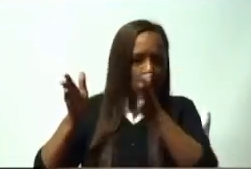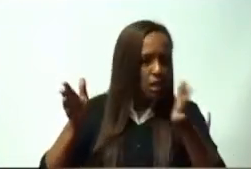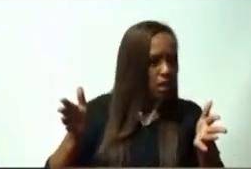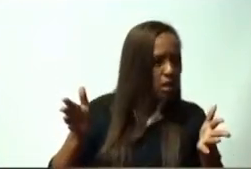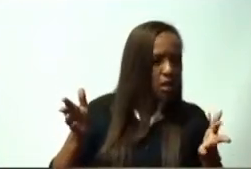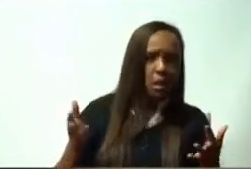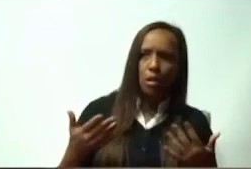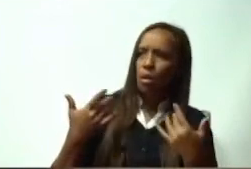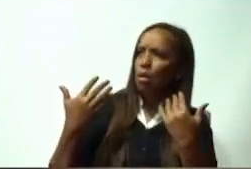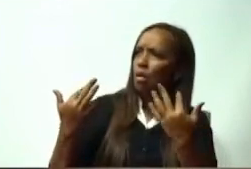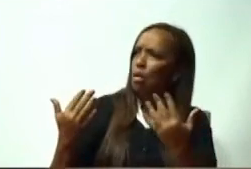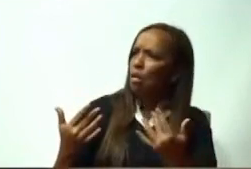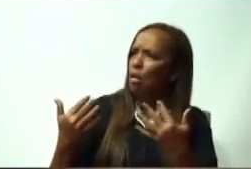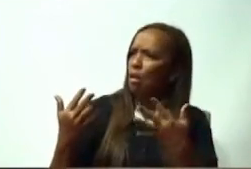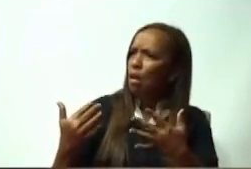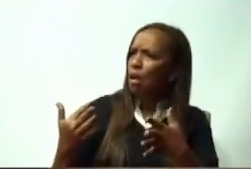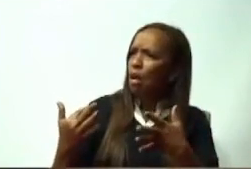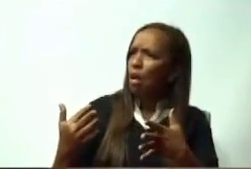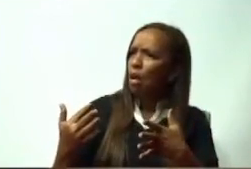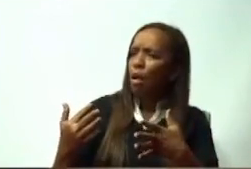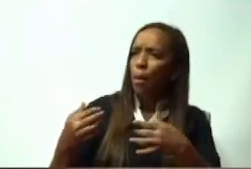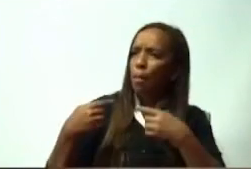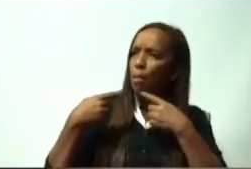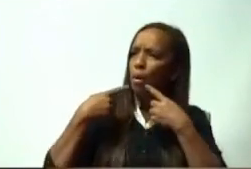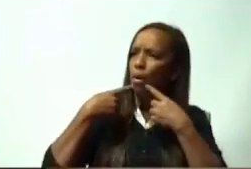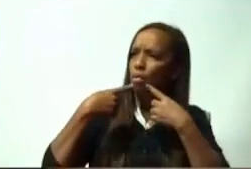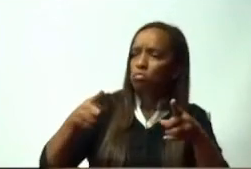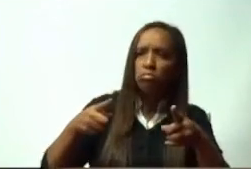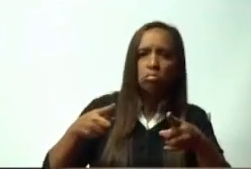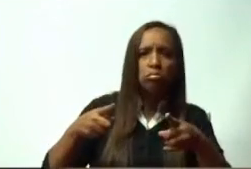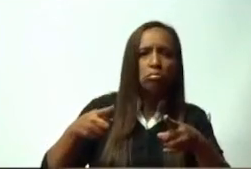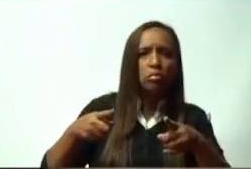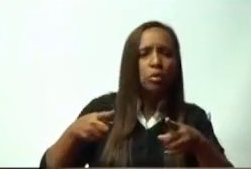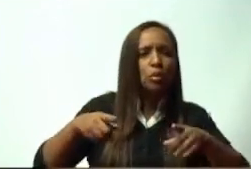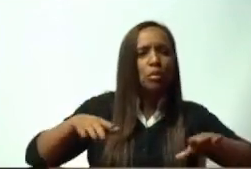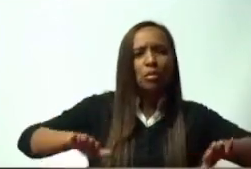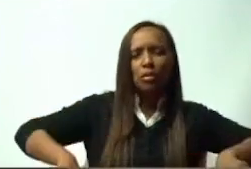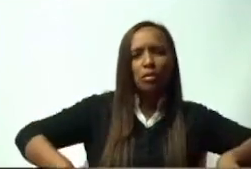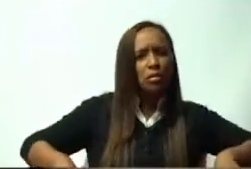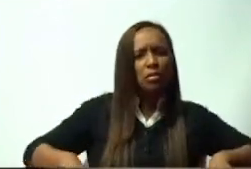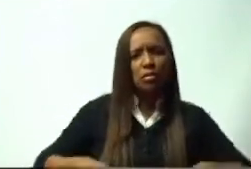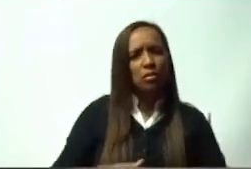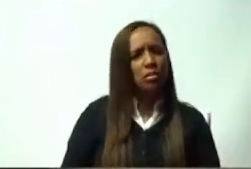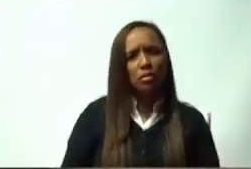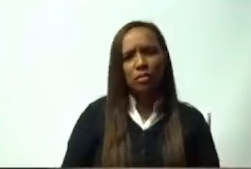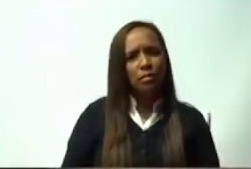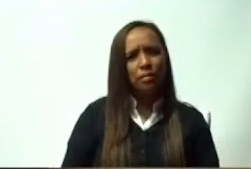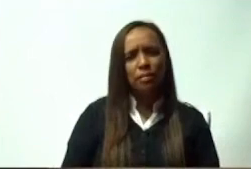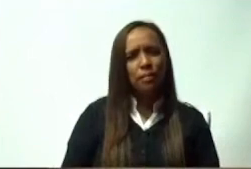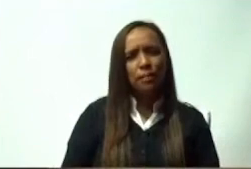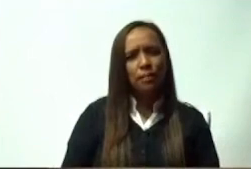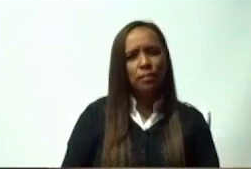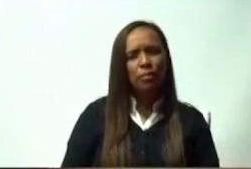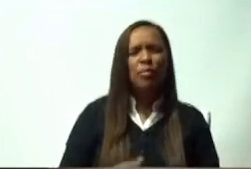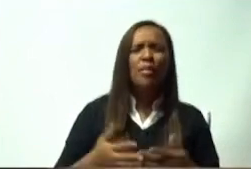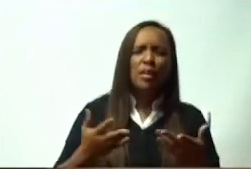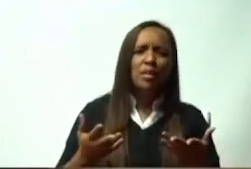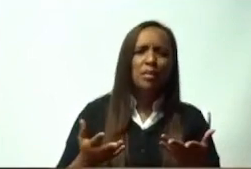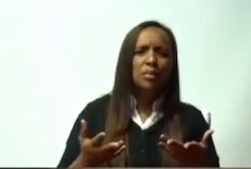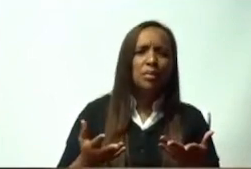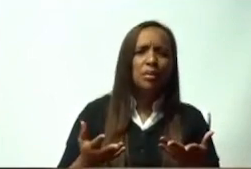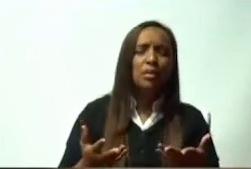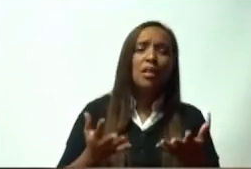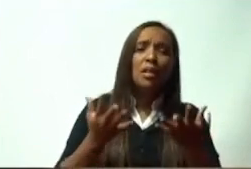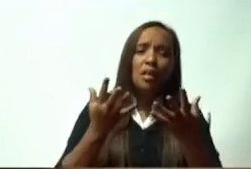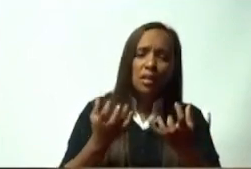y aún no ha salido el decreto para que entre en vigor el reglamento de aplicación de esta ley. Por eso queríamos hacer uso de